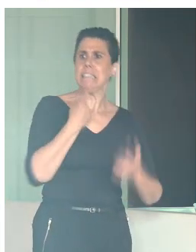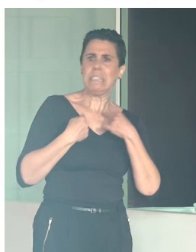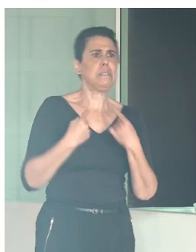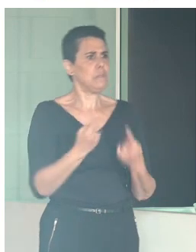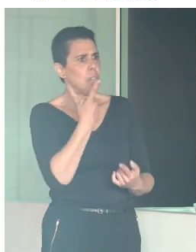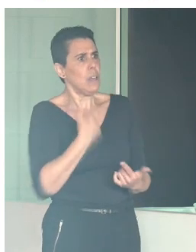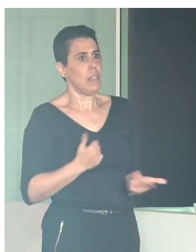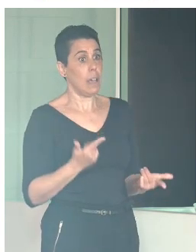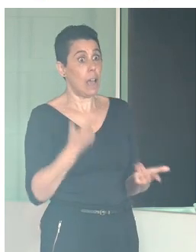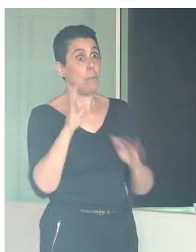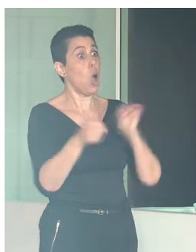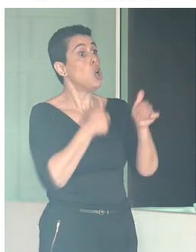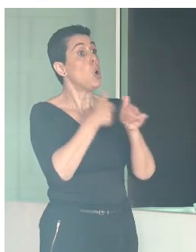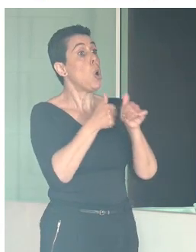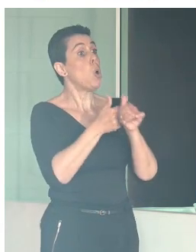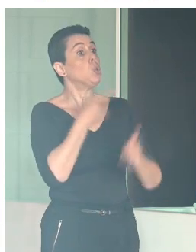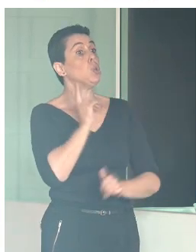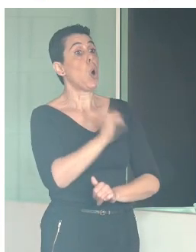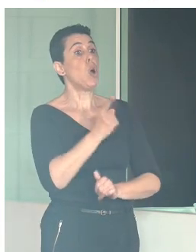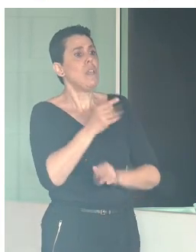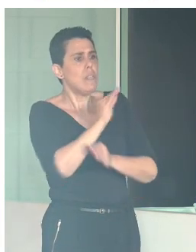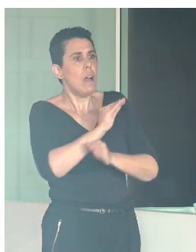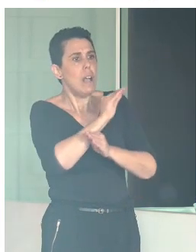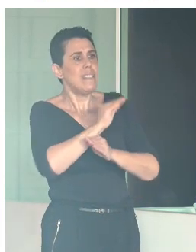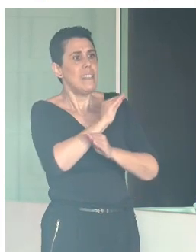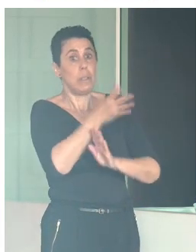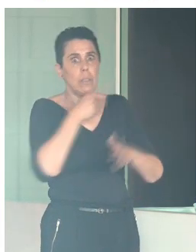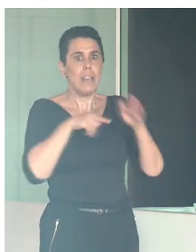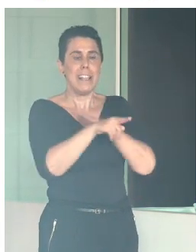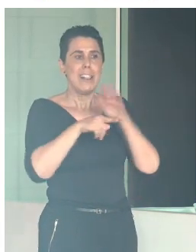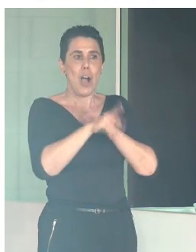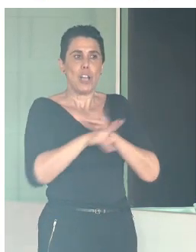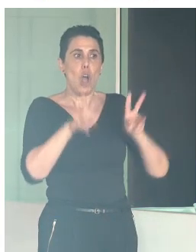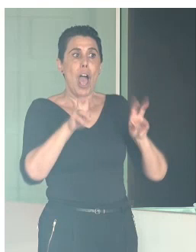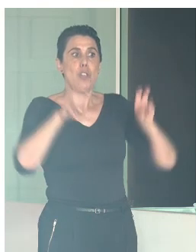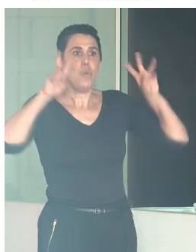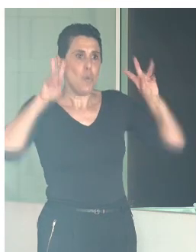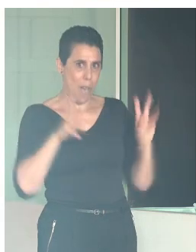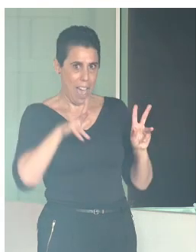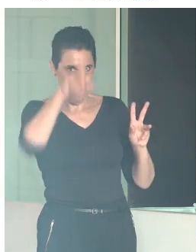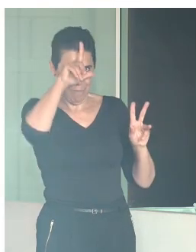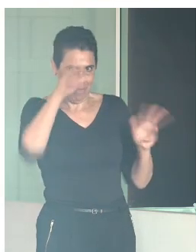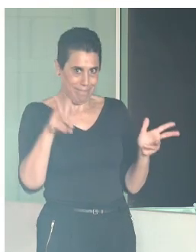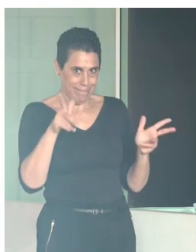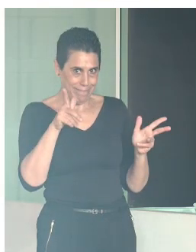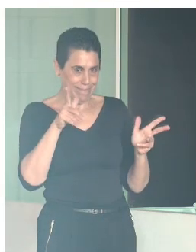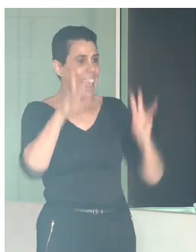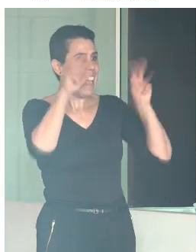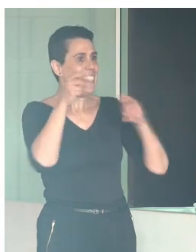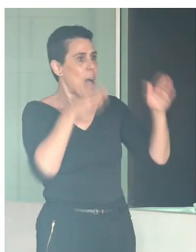digo, la subdirección de protección y los gestores somos muy jóvenes en este caminar hacia la accesibilidad.